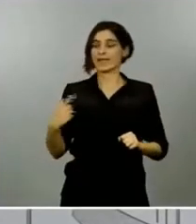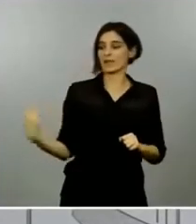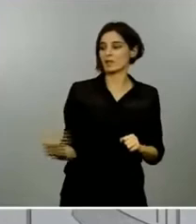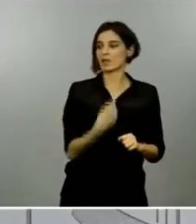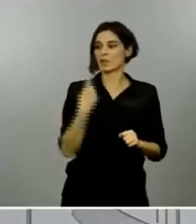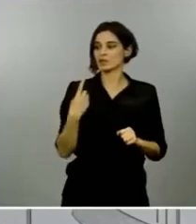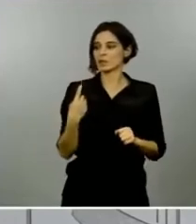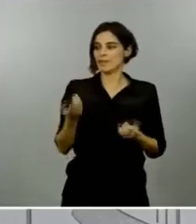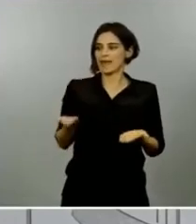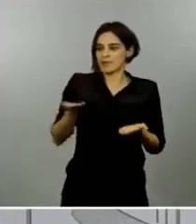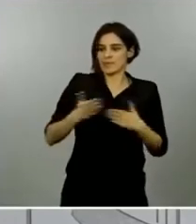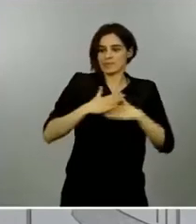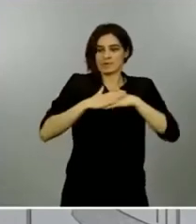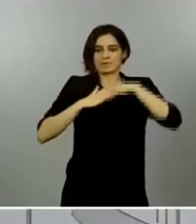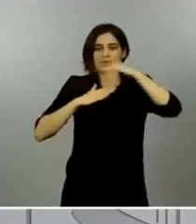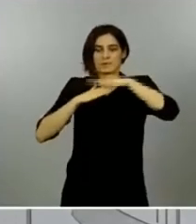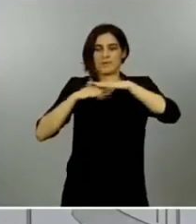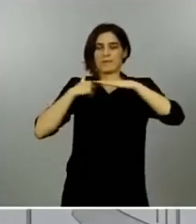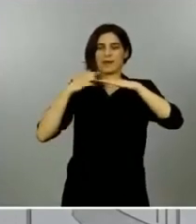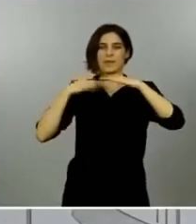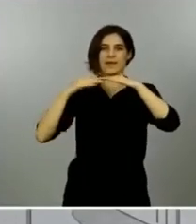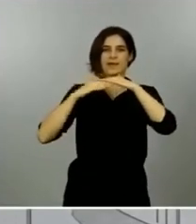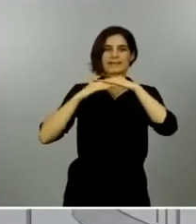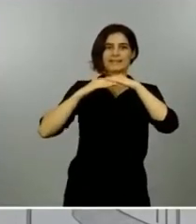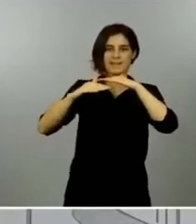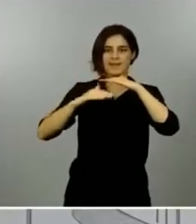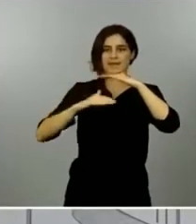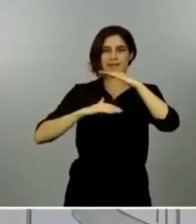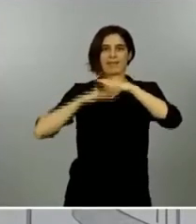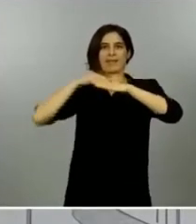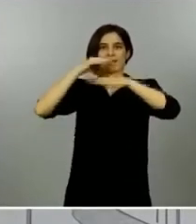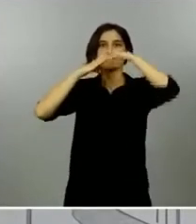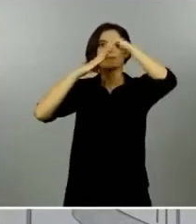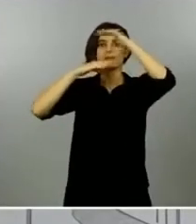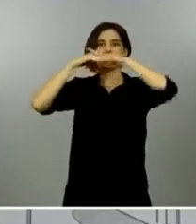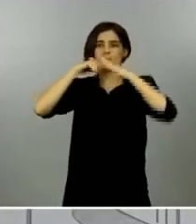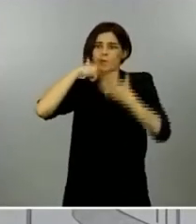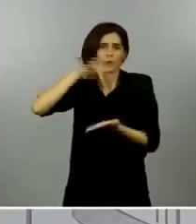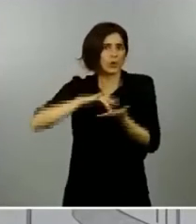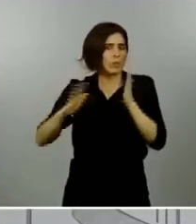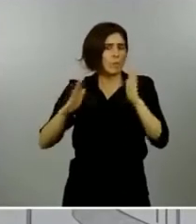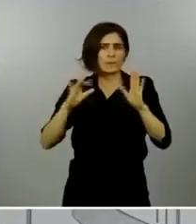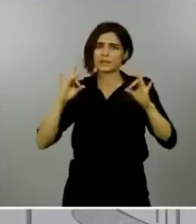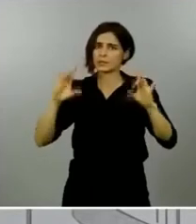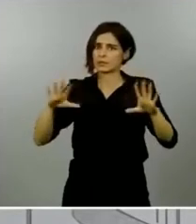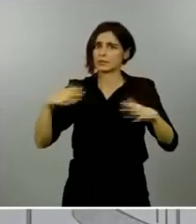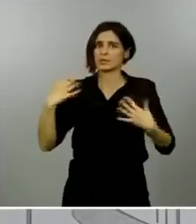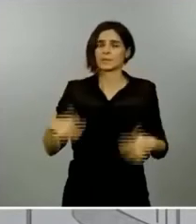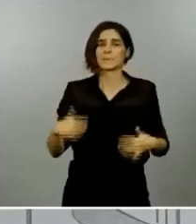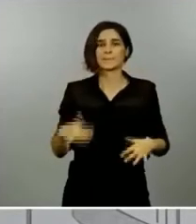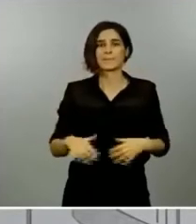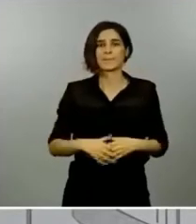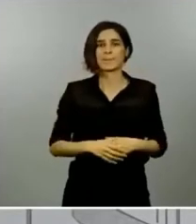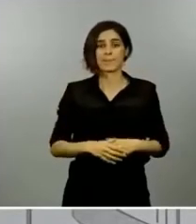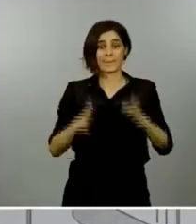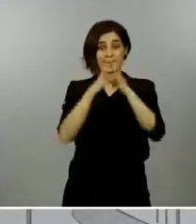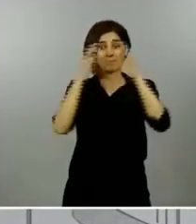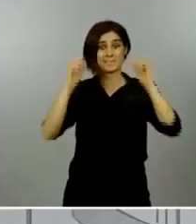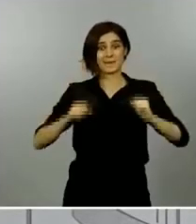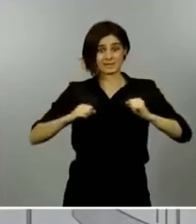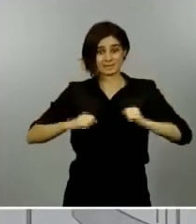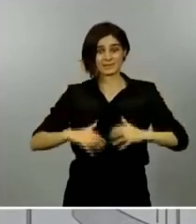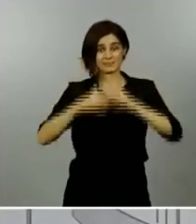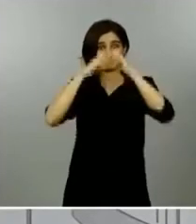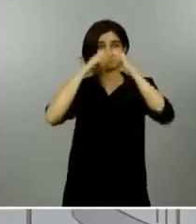inédito y tan crítico de la historia de nuestro país. Esta misma fórmula de pactos de reconstrucción, de diálogo social,